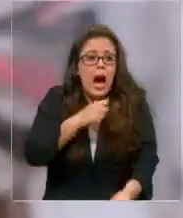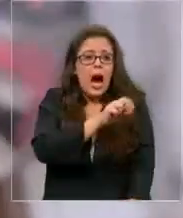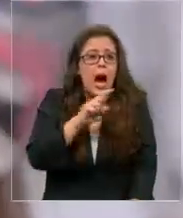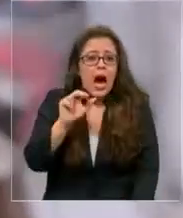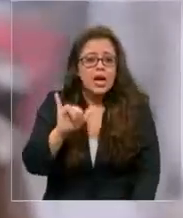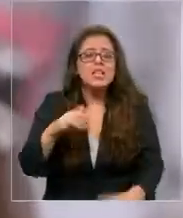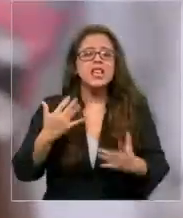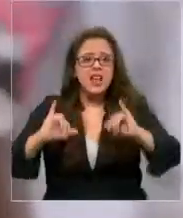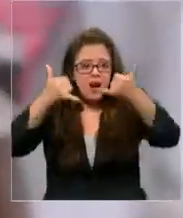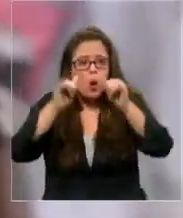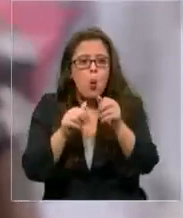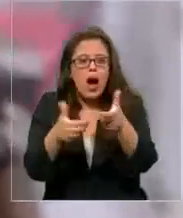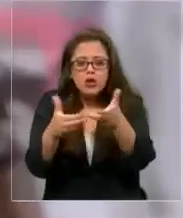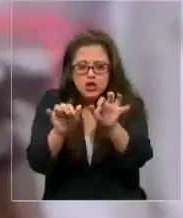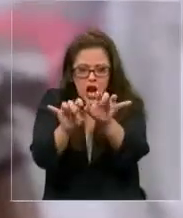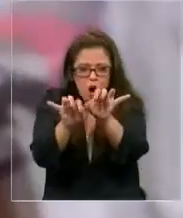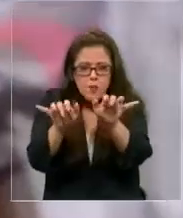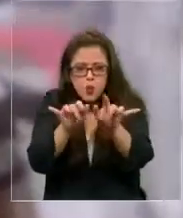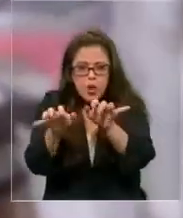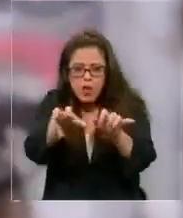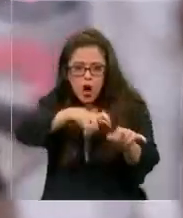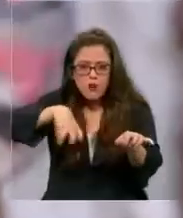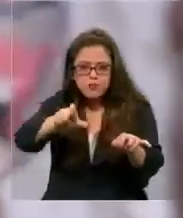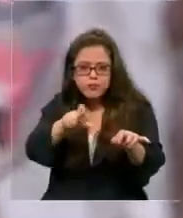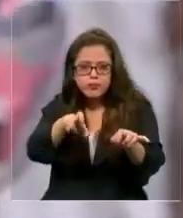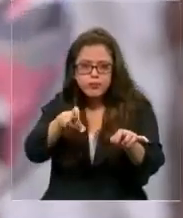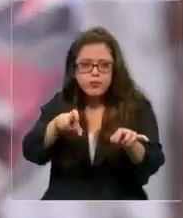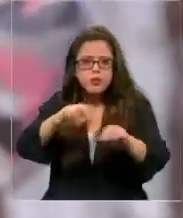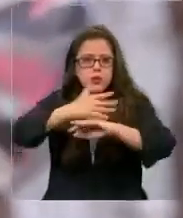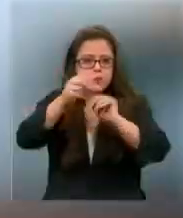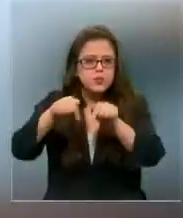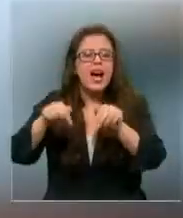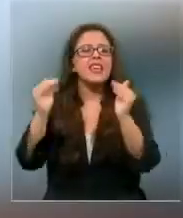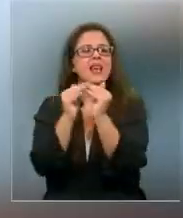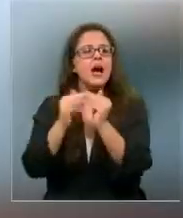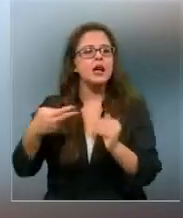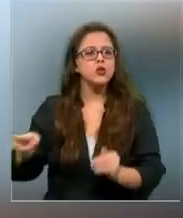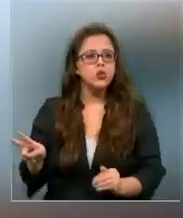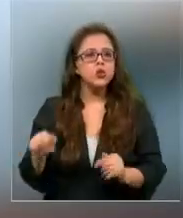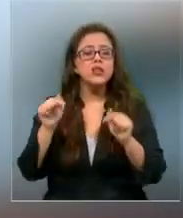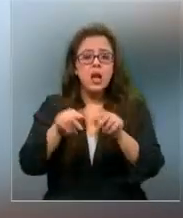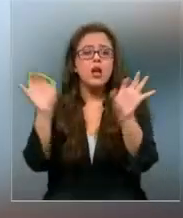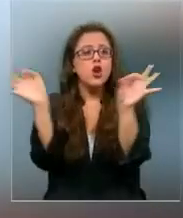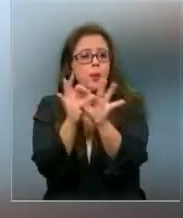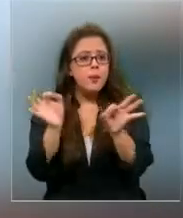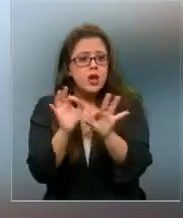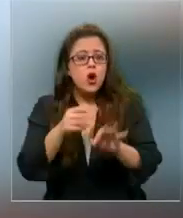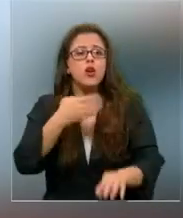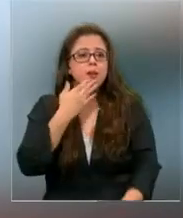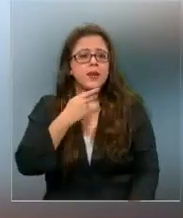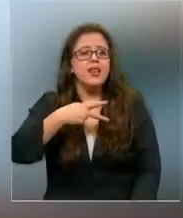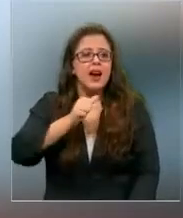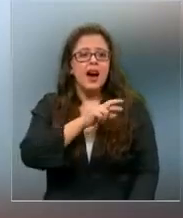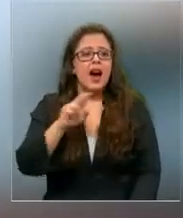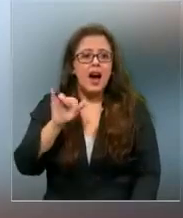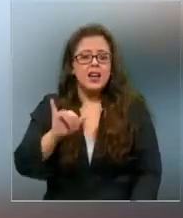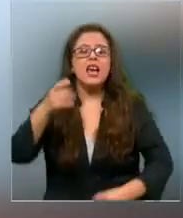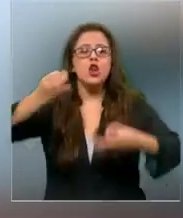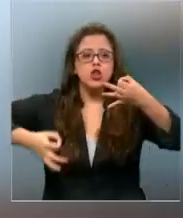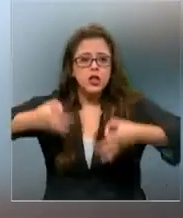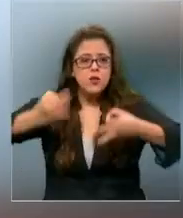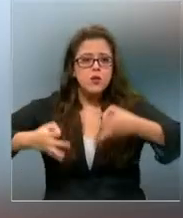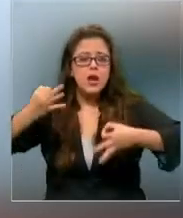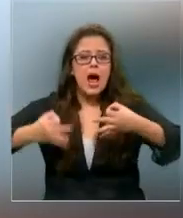Estaba jugando un juego en línea, en los computadores, aquí en su casa. Así lo explicó el propio Harry en el tribunal,